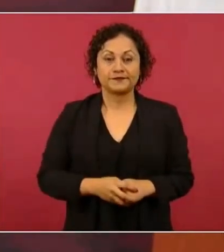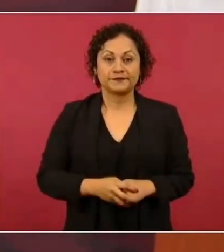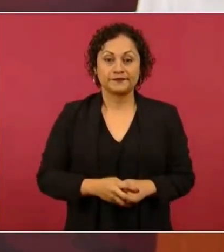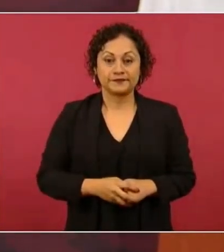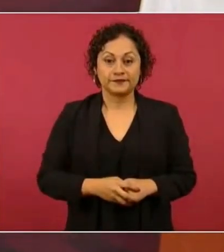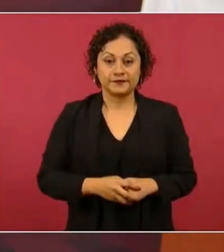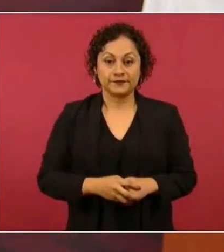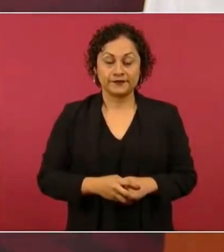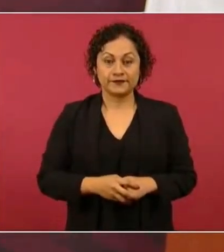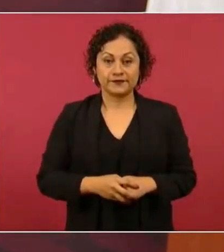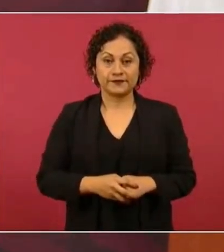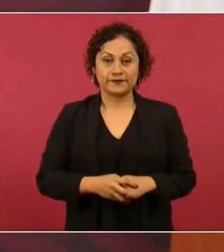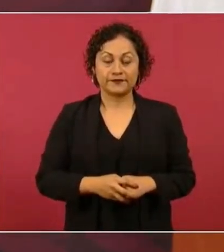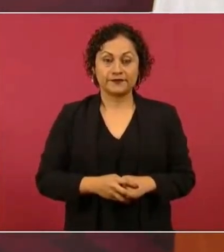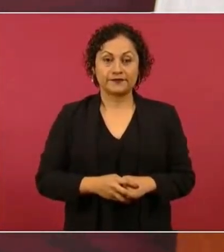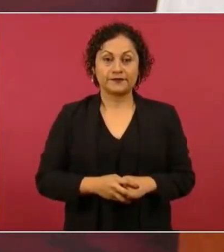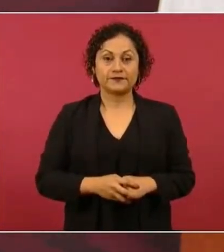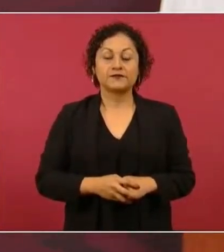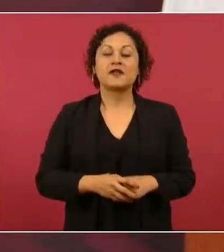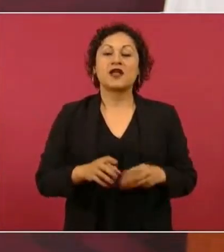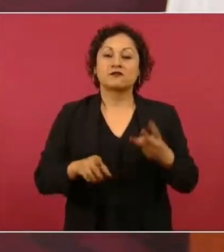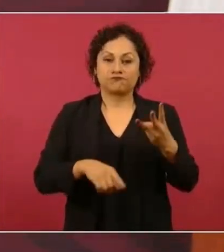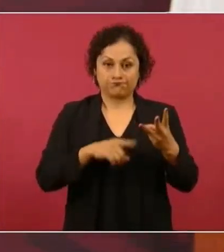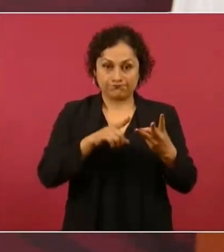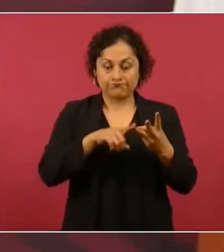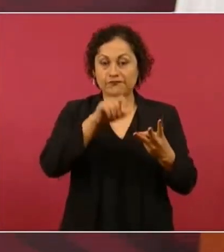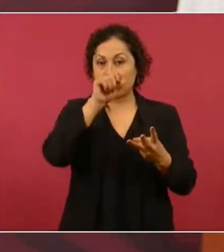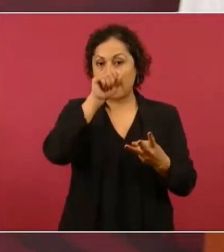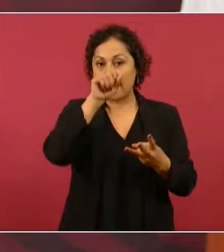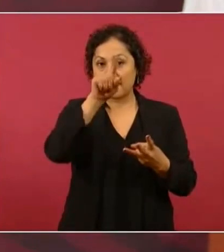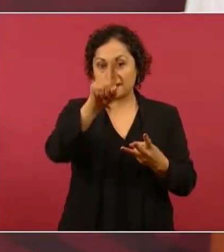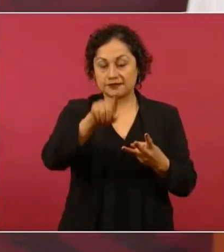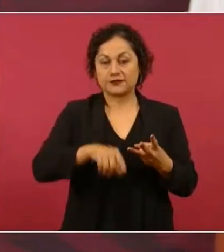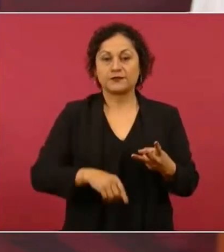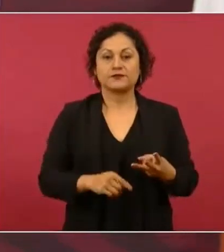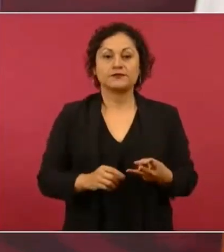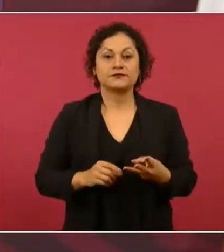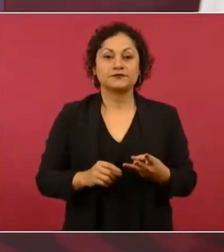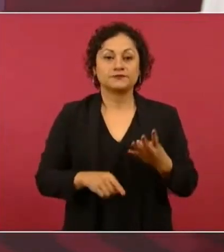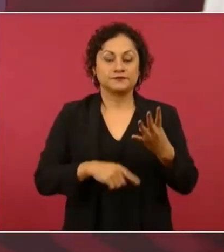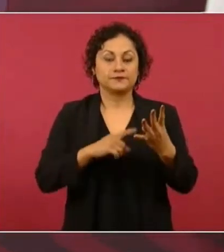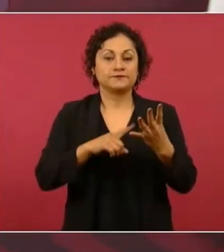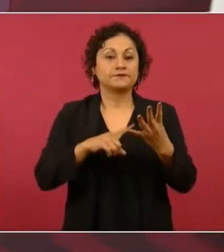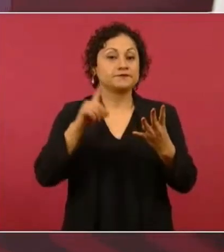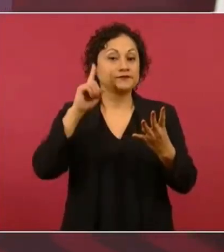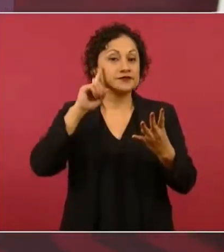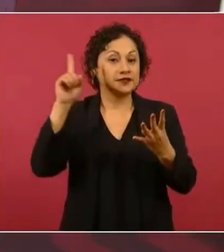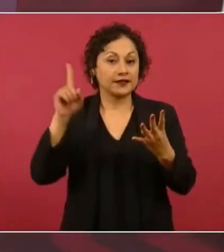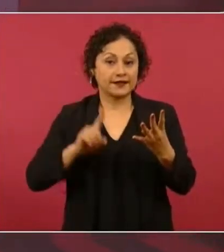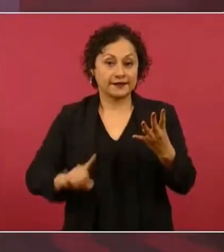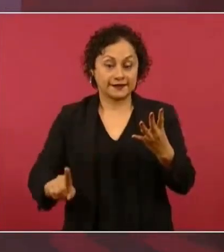vamos a Jalisco, a Zacatecas